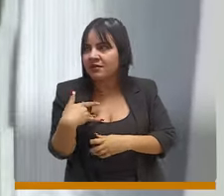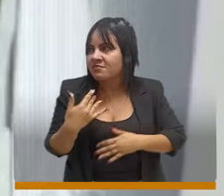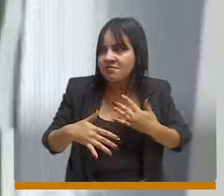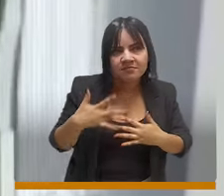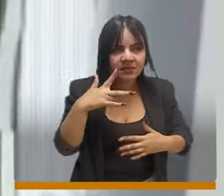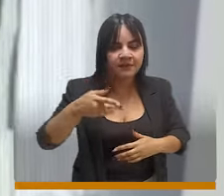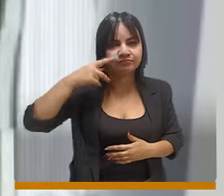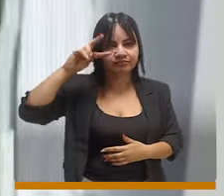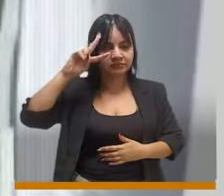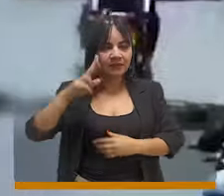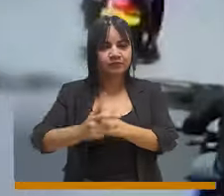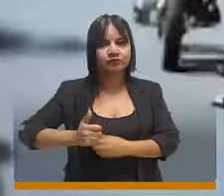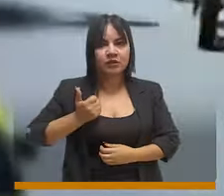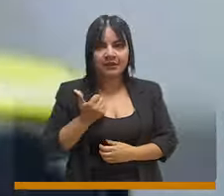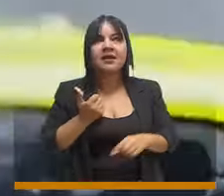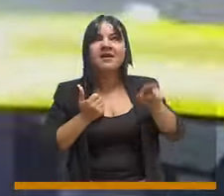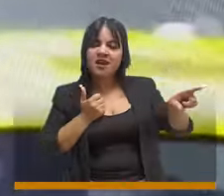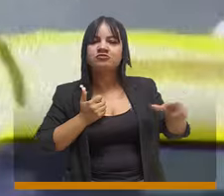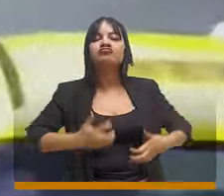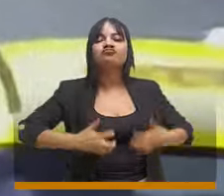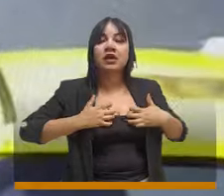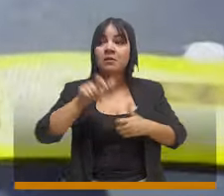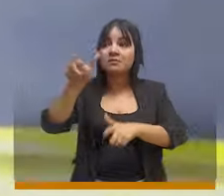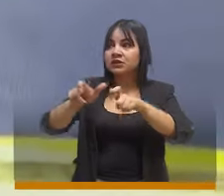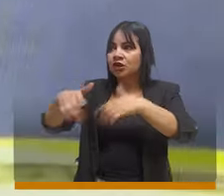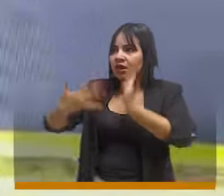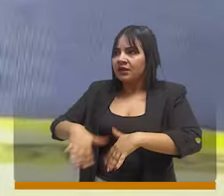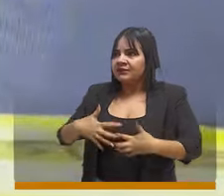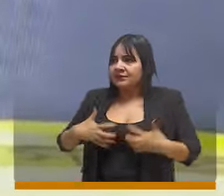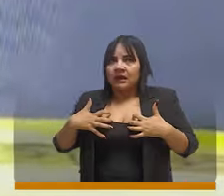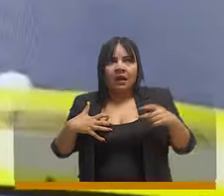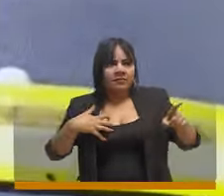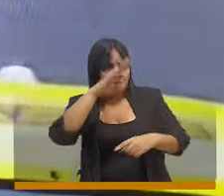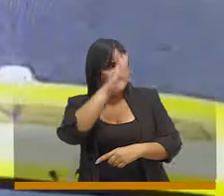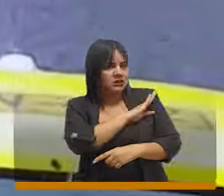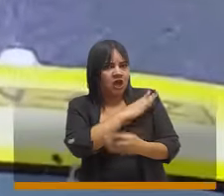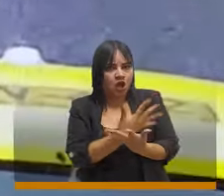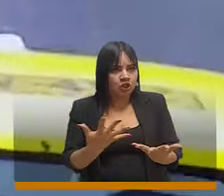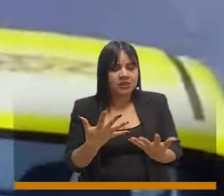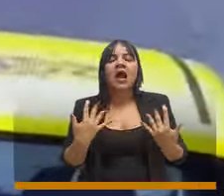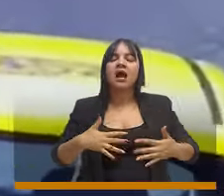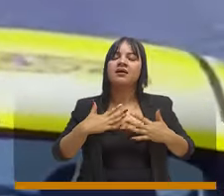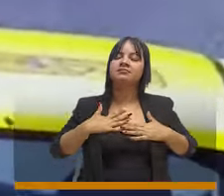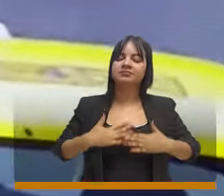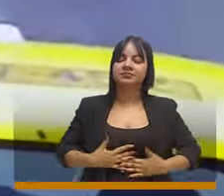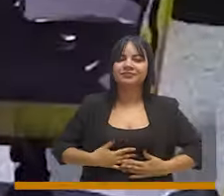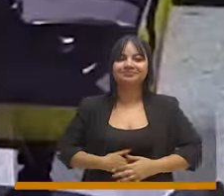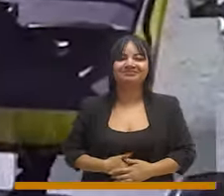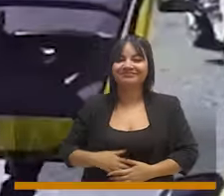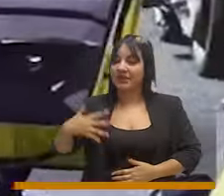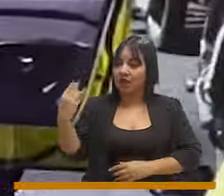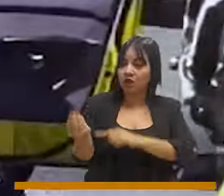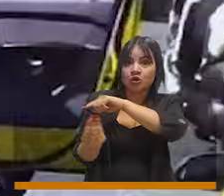a robar como si nada. Y para quienes están en la calle puedan sentir esa presencia cercana y contundente de las autoridades.